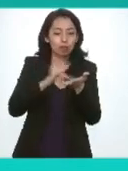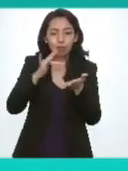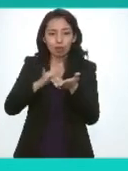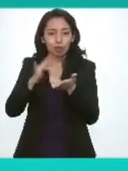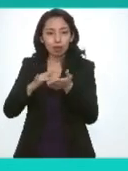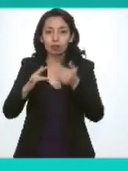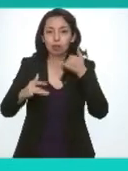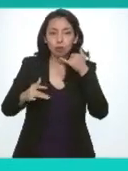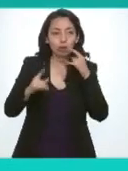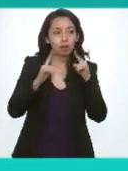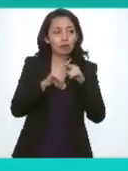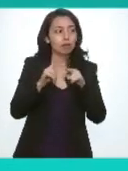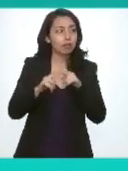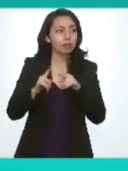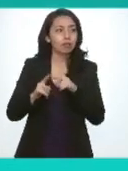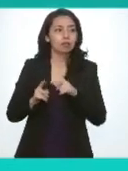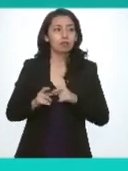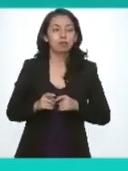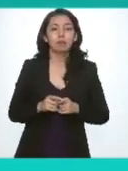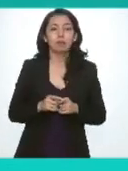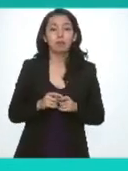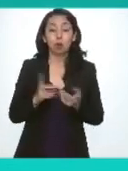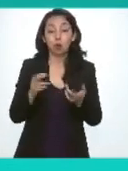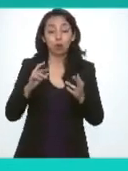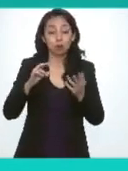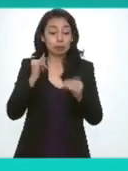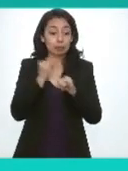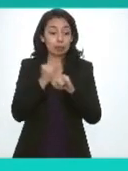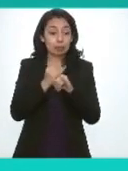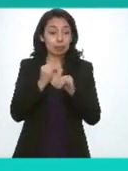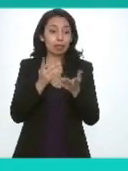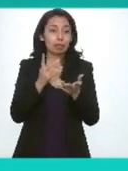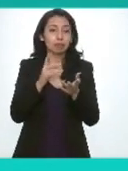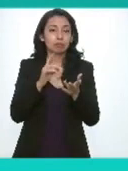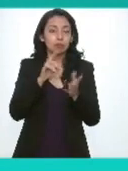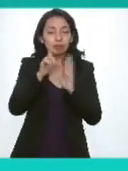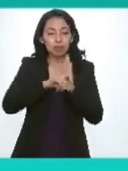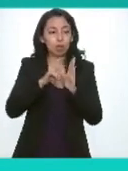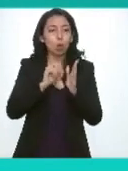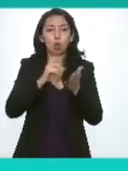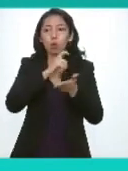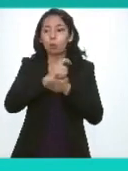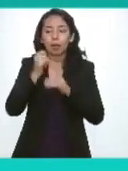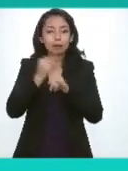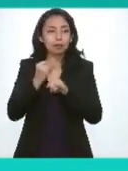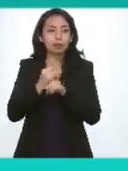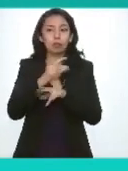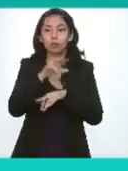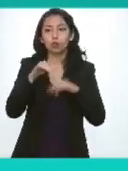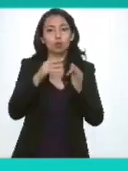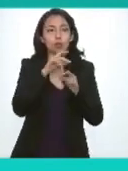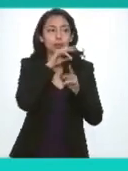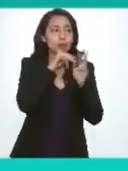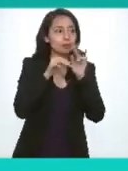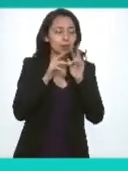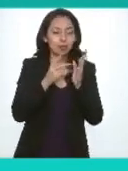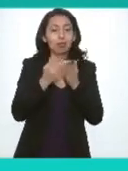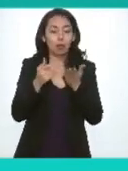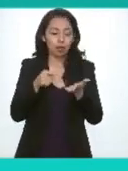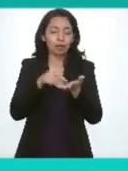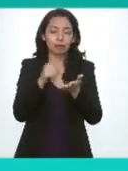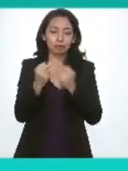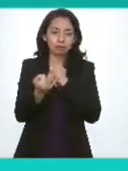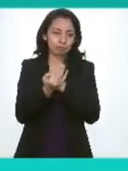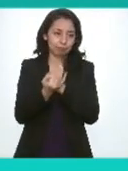equipo y que ingresamos a una red social o bien hacemos alguna compra electrónica de esta manera bueno pues